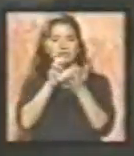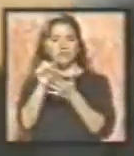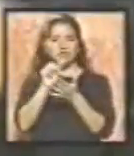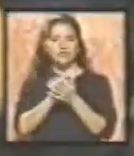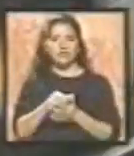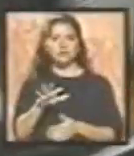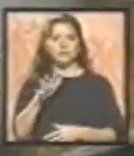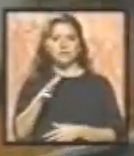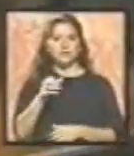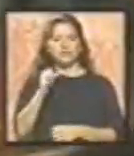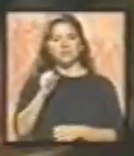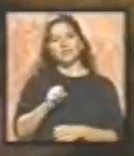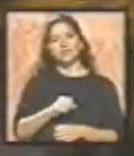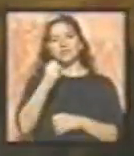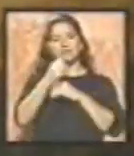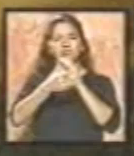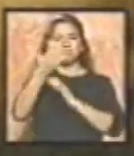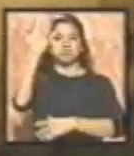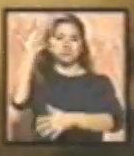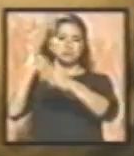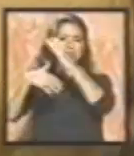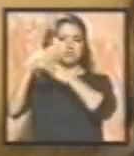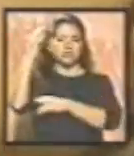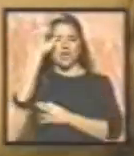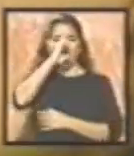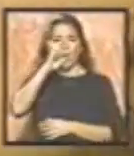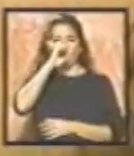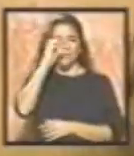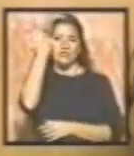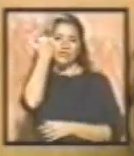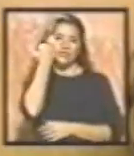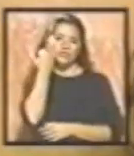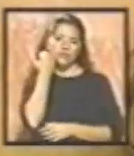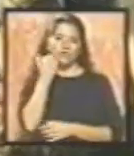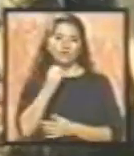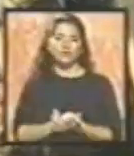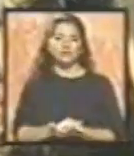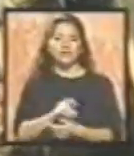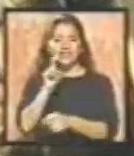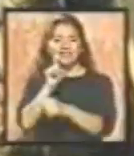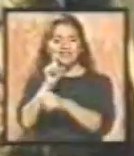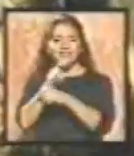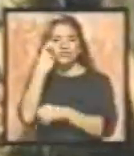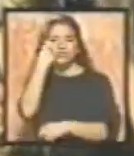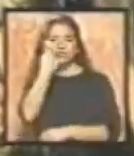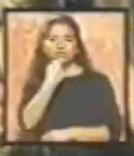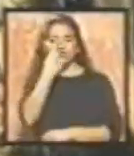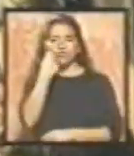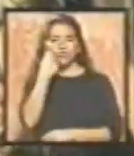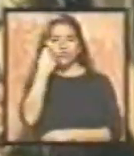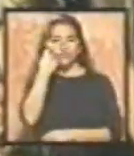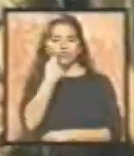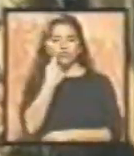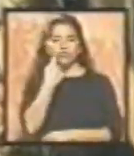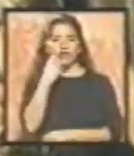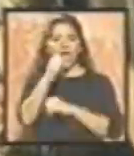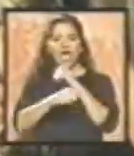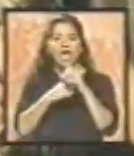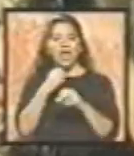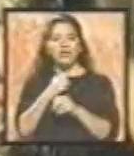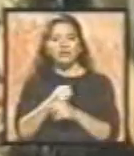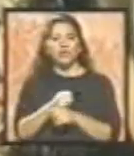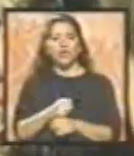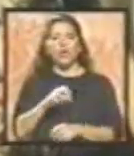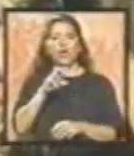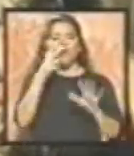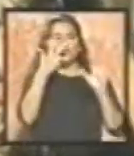XVII, se empezó a gestar en Europa como método de enseñanza para sordomudos, y en 1864, se